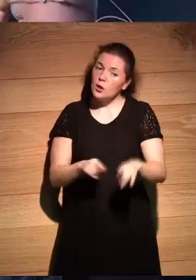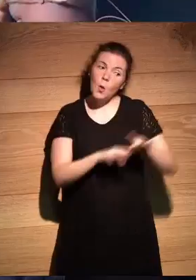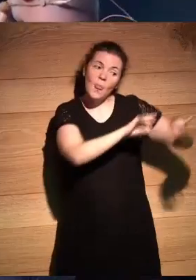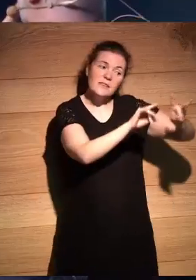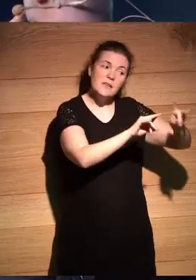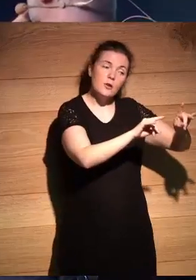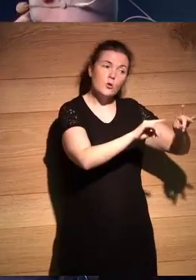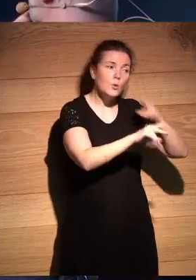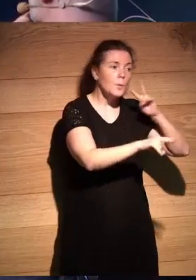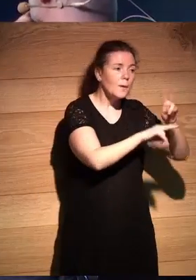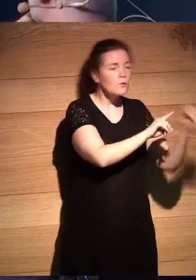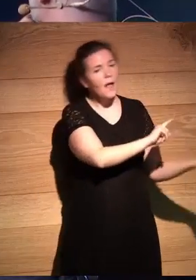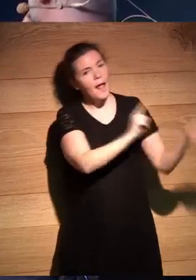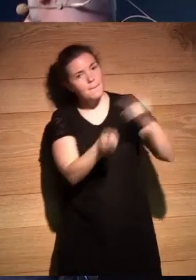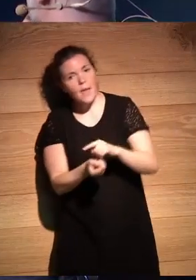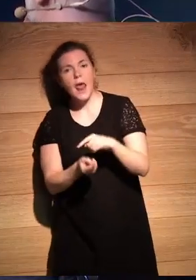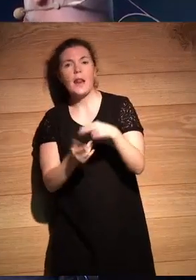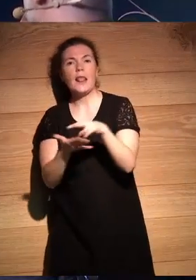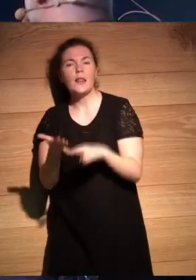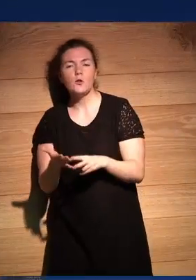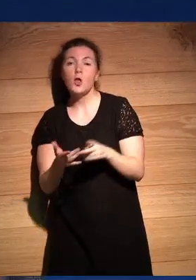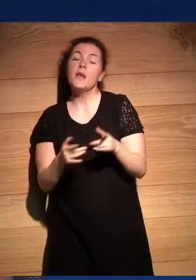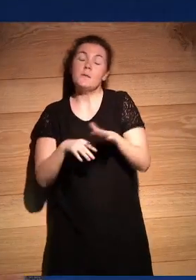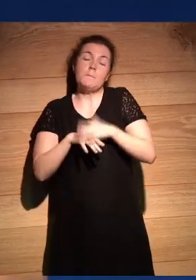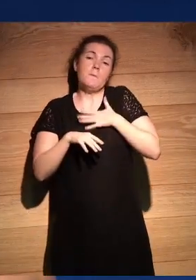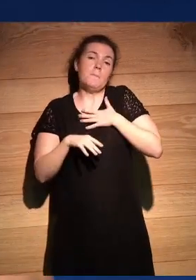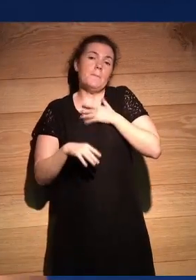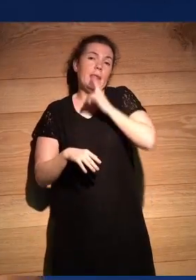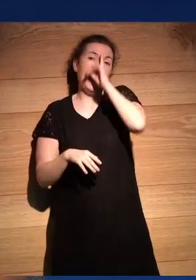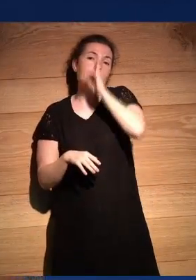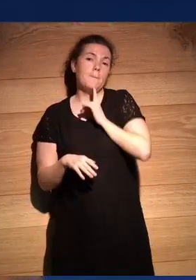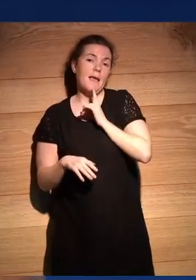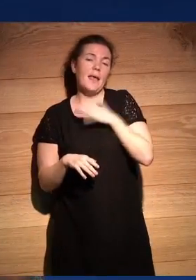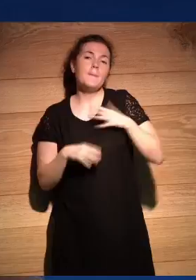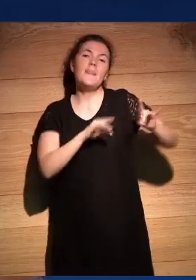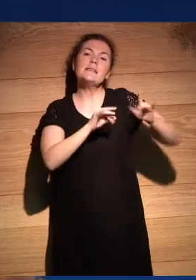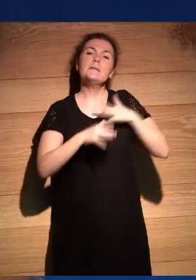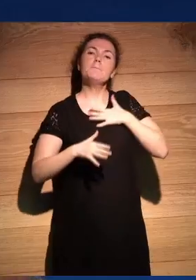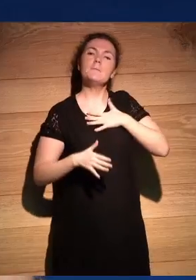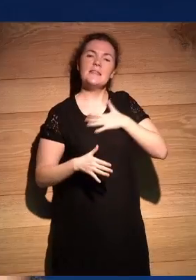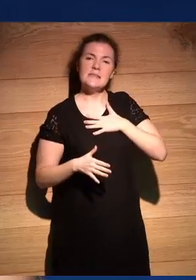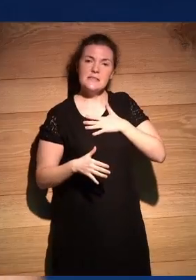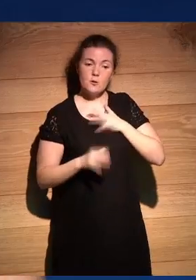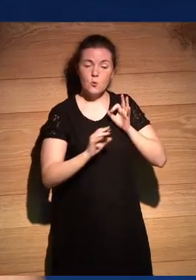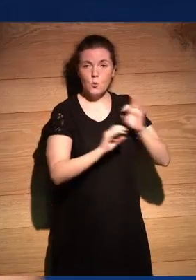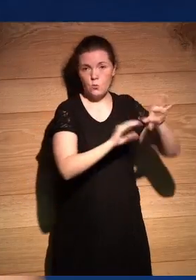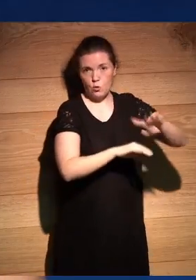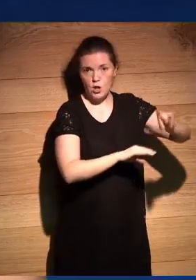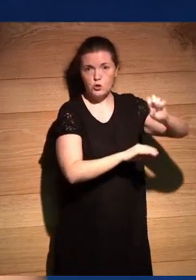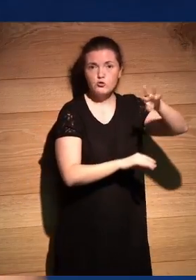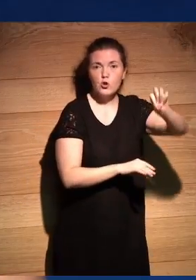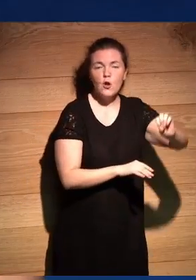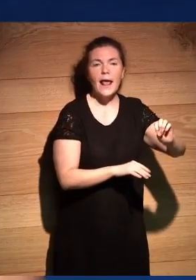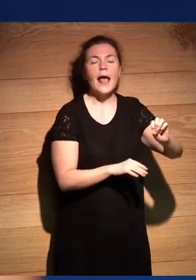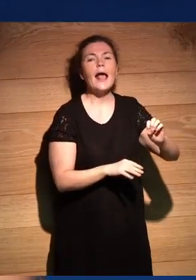literatura y la literatura te lleva sí, pero en cambio para mí como la imagen de mi desierto que es el de Sonora es